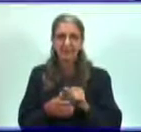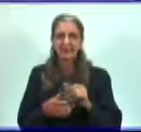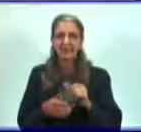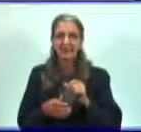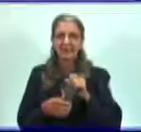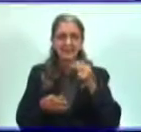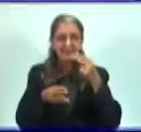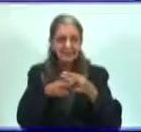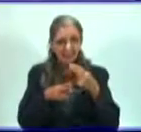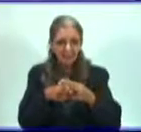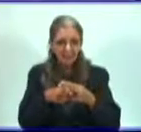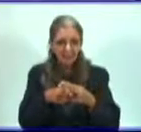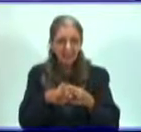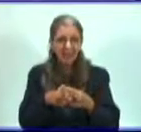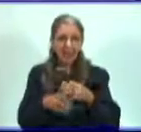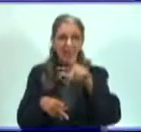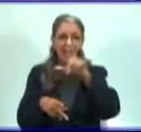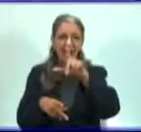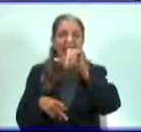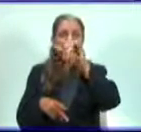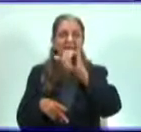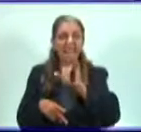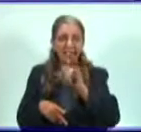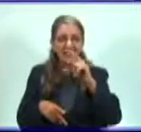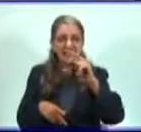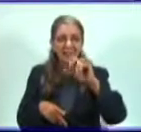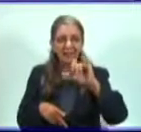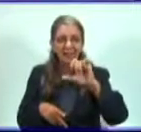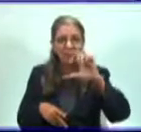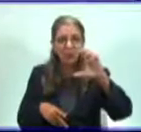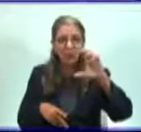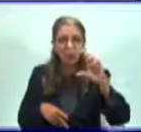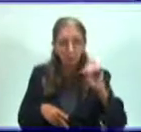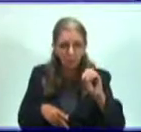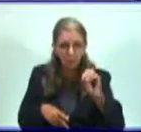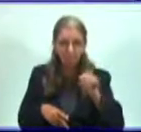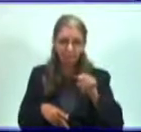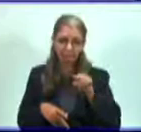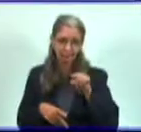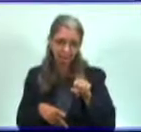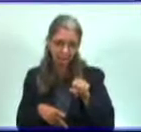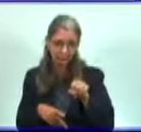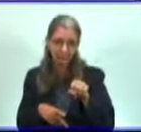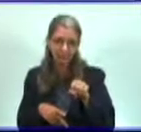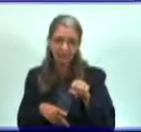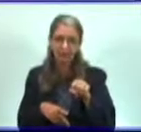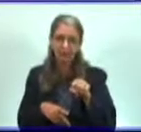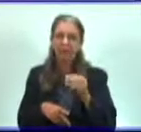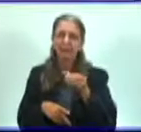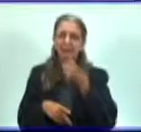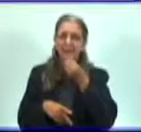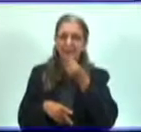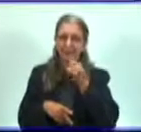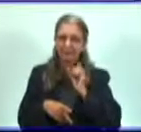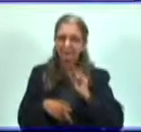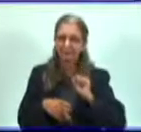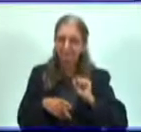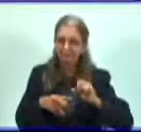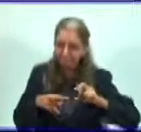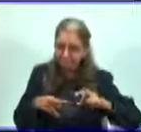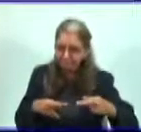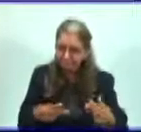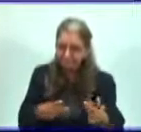de multiplicación lítico y te va a servir para reafirmar la